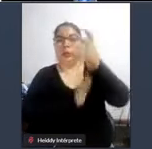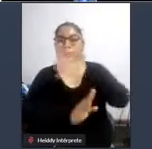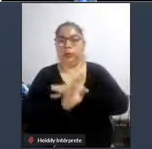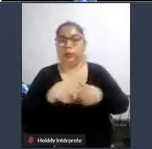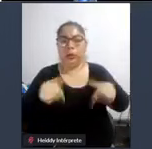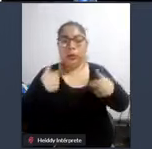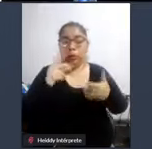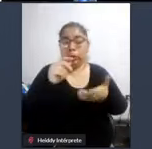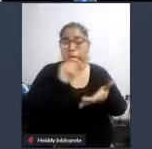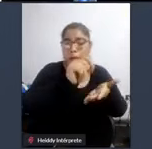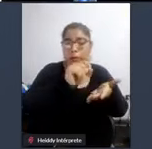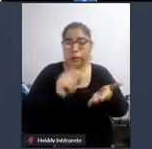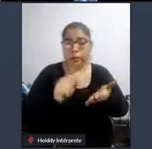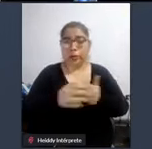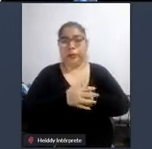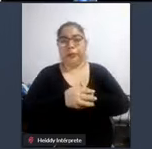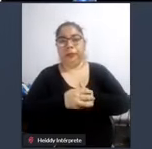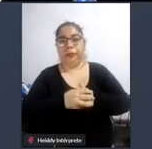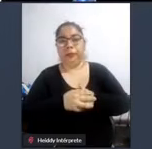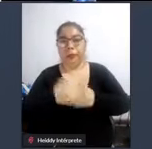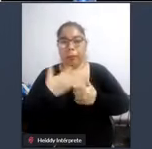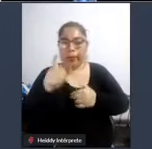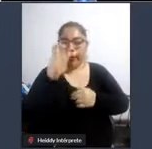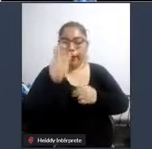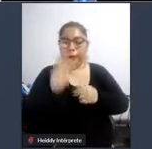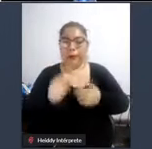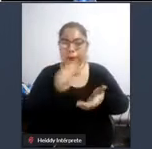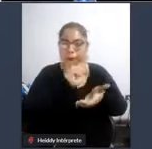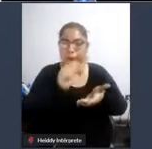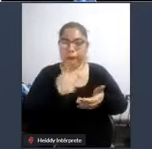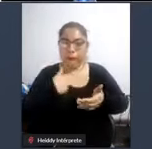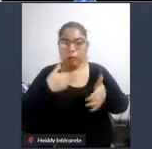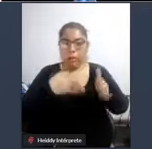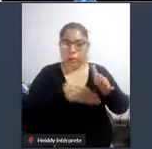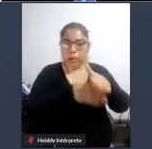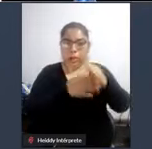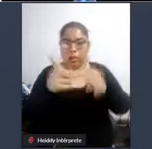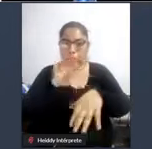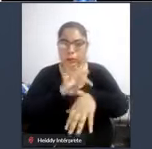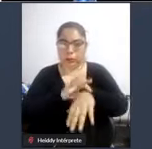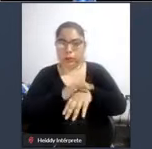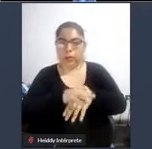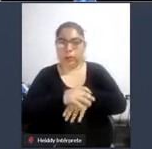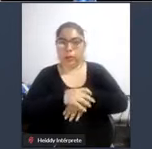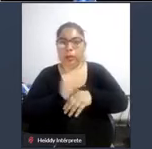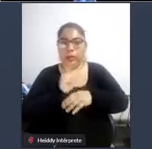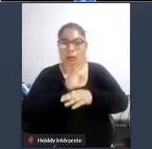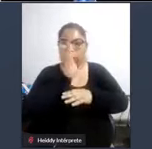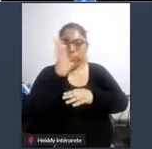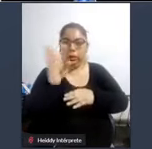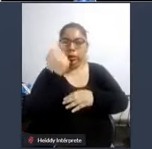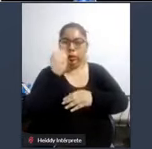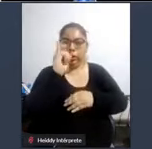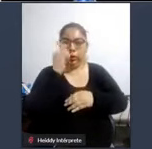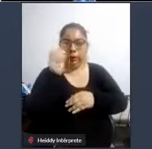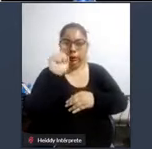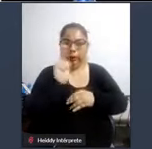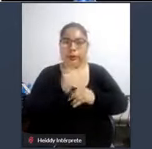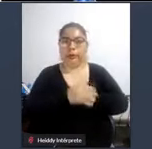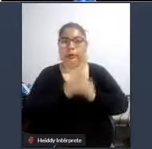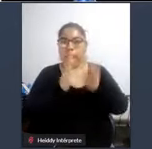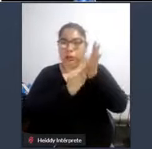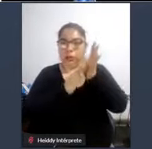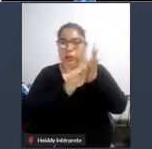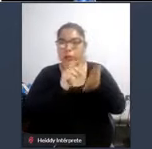han inscrito si la persona con discapacidad quiere tener acceso a la salud tiene que inscribirse en el CIS que también es una